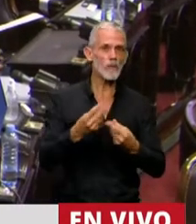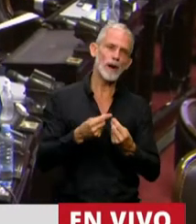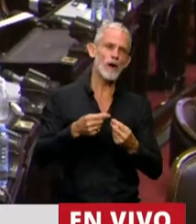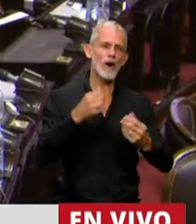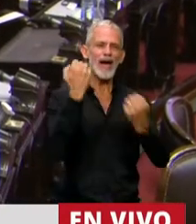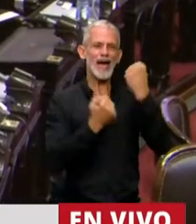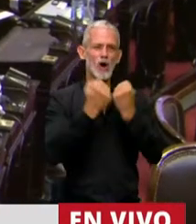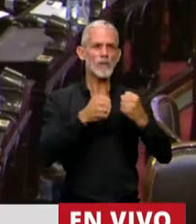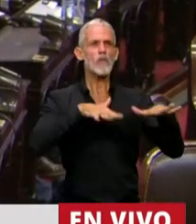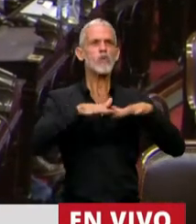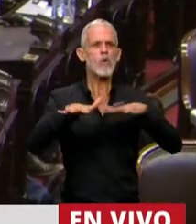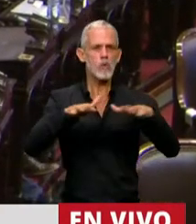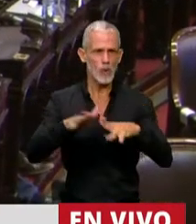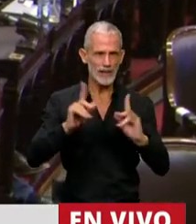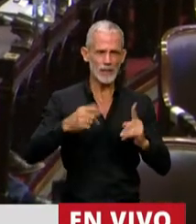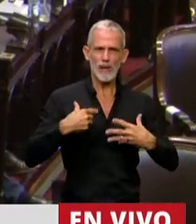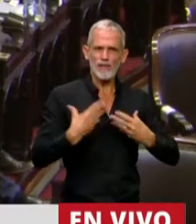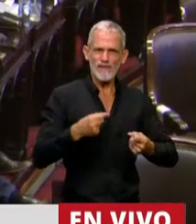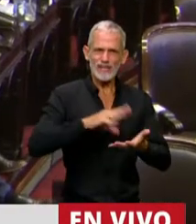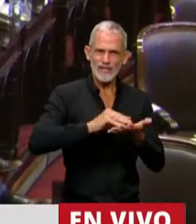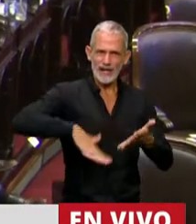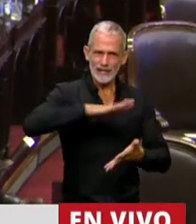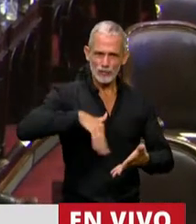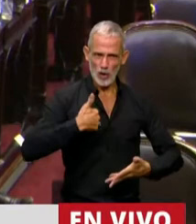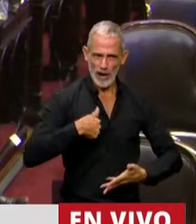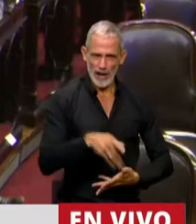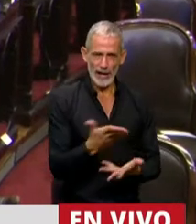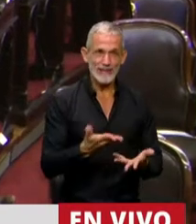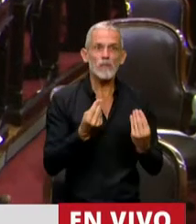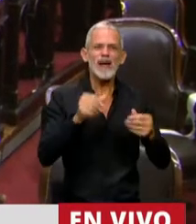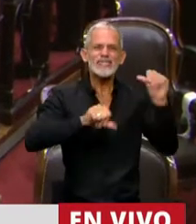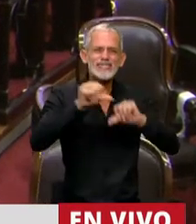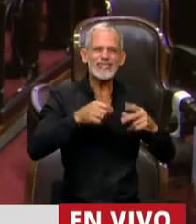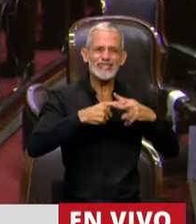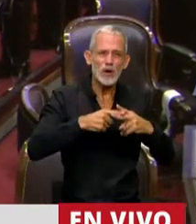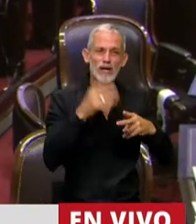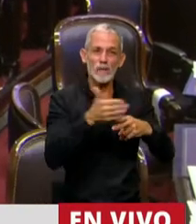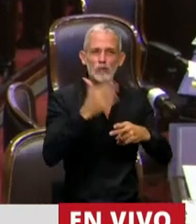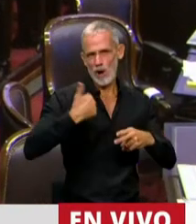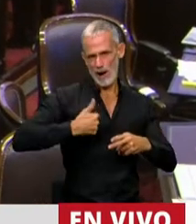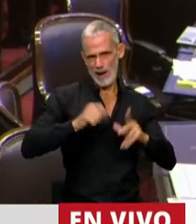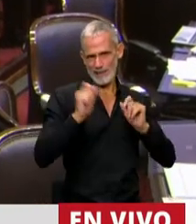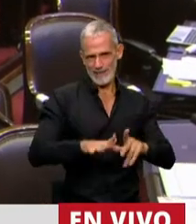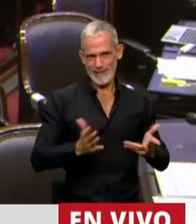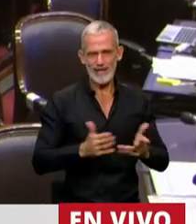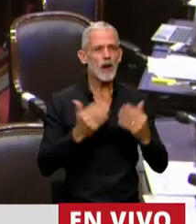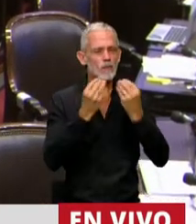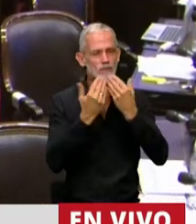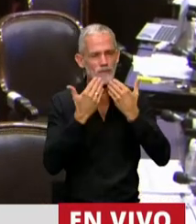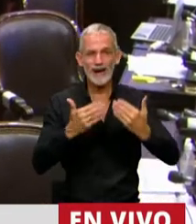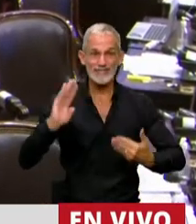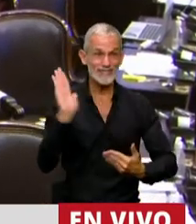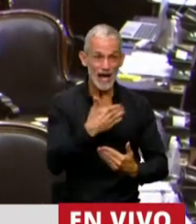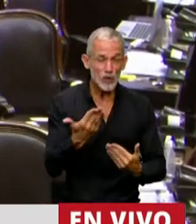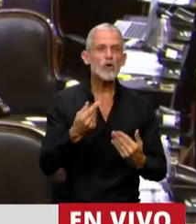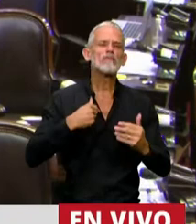económico y de soberanía nacional para la ciencia, la tecnología y la producción. Así que muchas gracias a